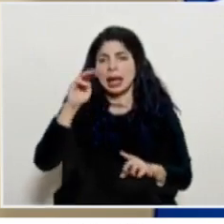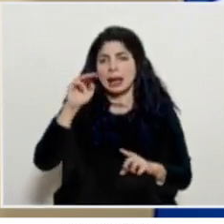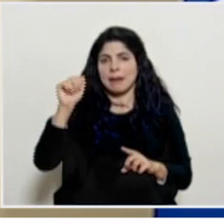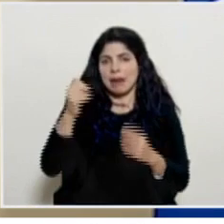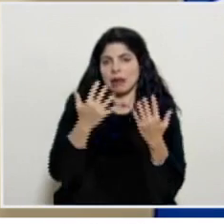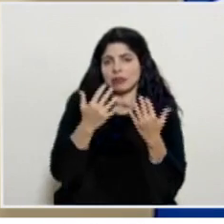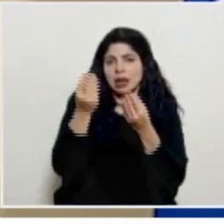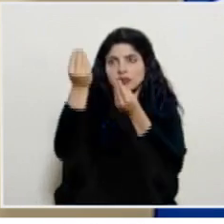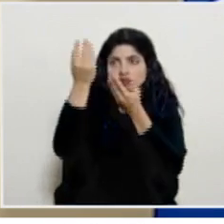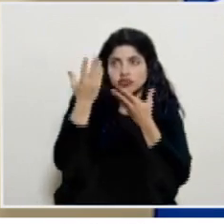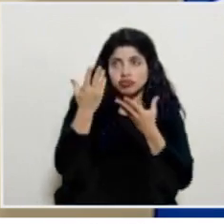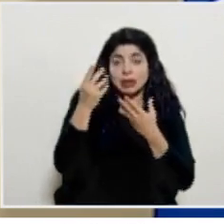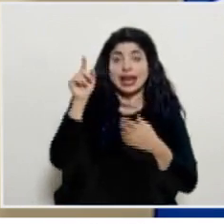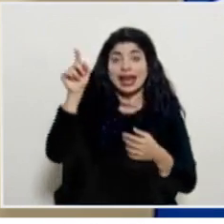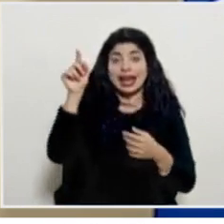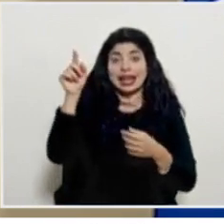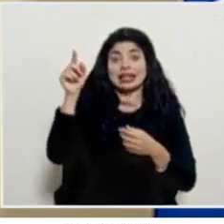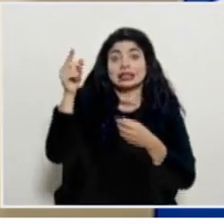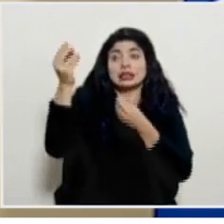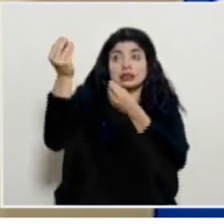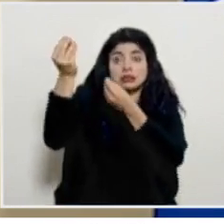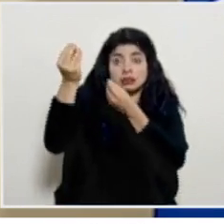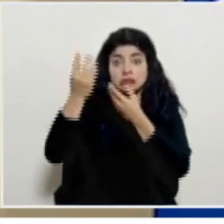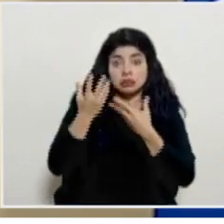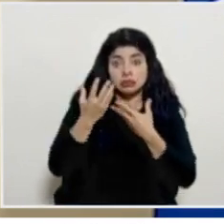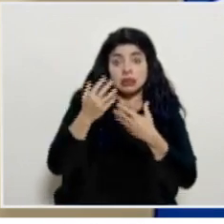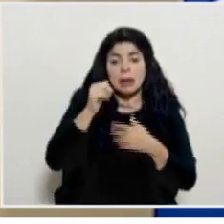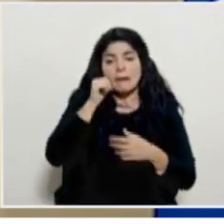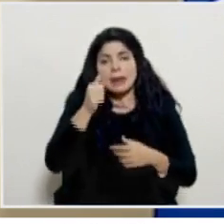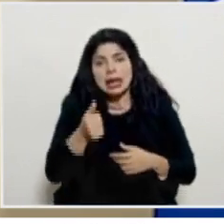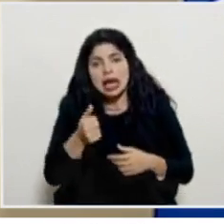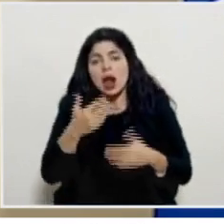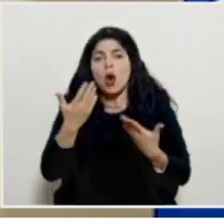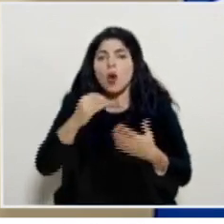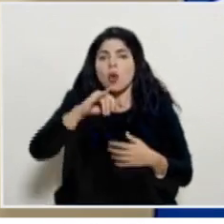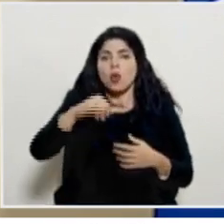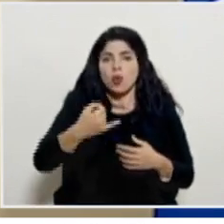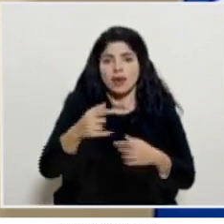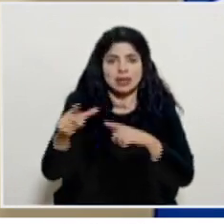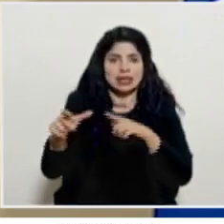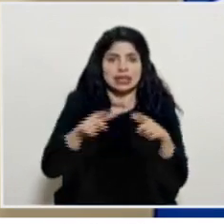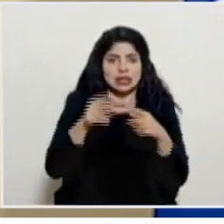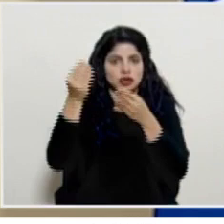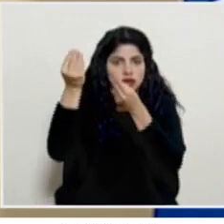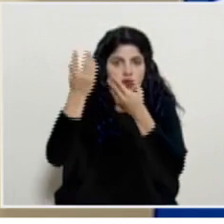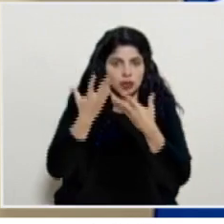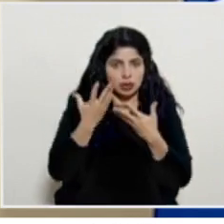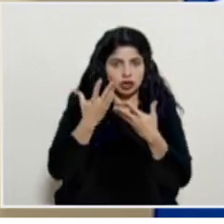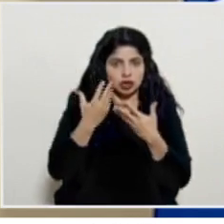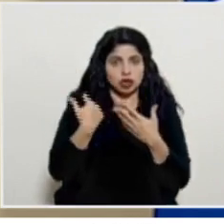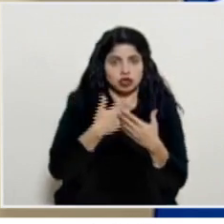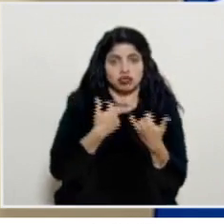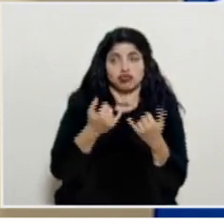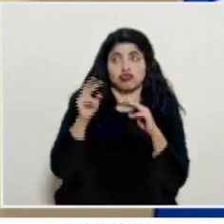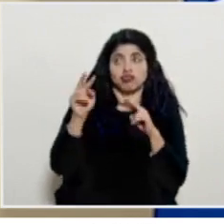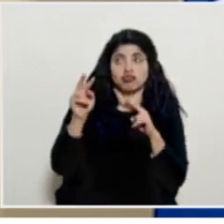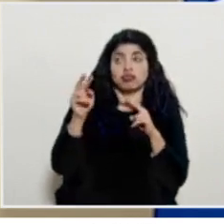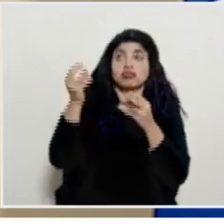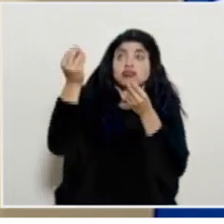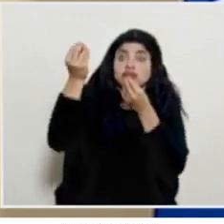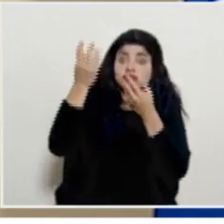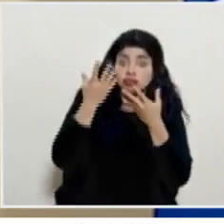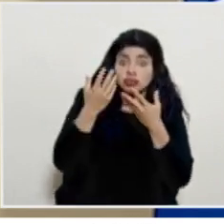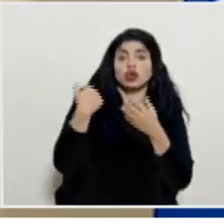el cual estará siendo entregado, liberado entre mañana y el jueves y tendremos conocimiento